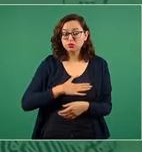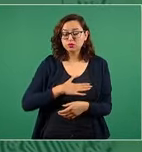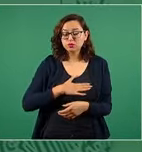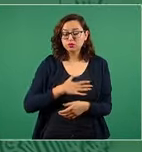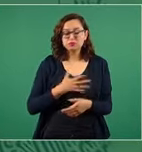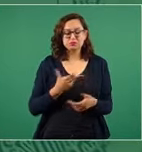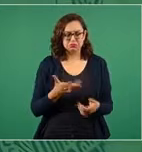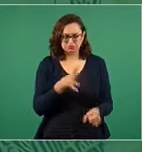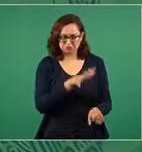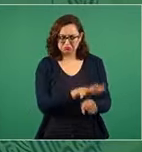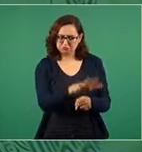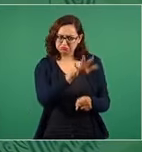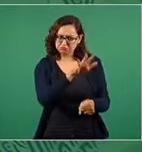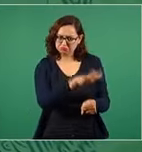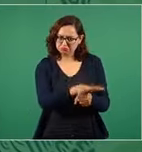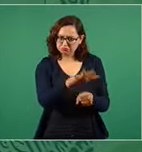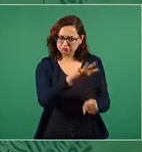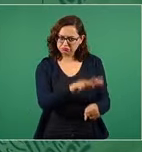razonable